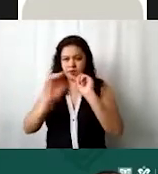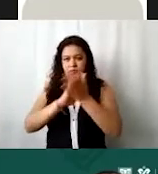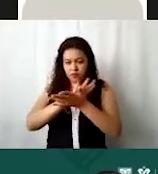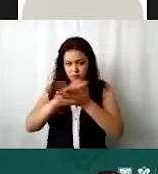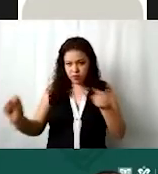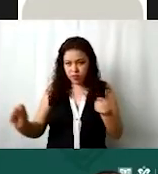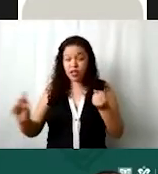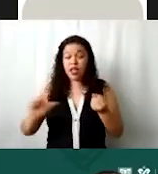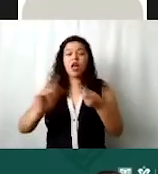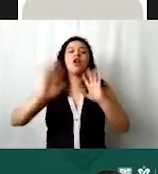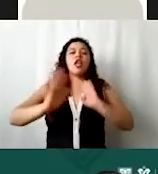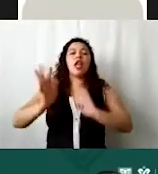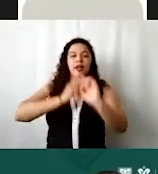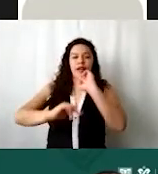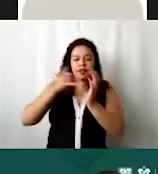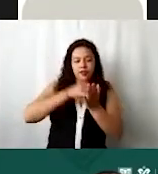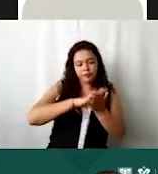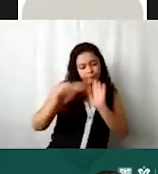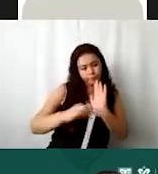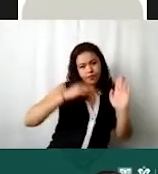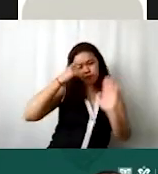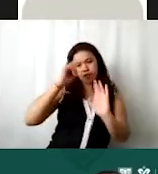que van a imprimir y firmar para enviarlo a la junta